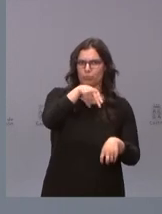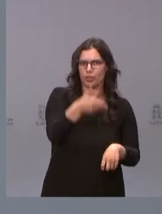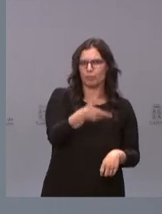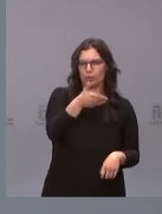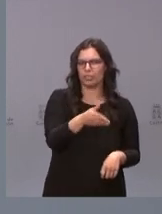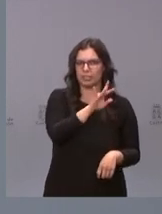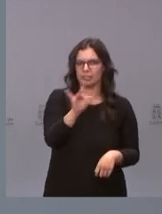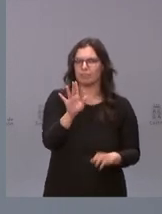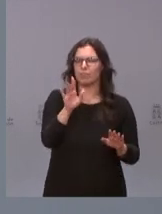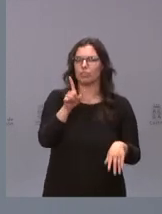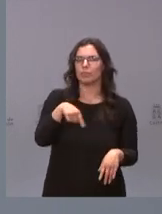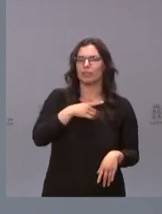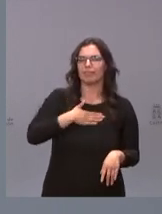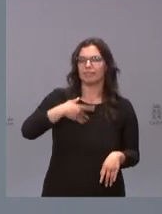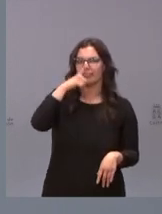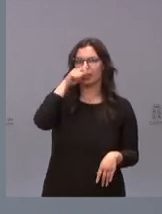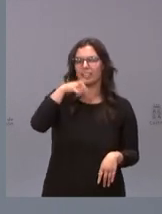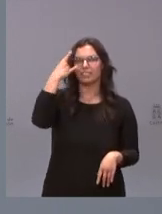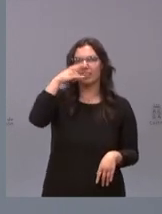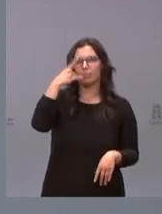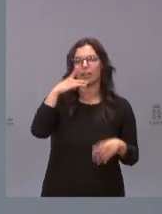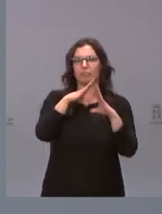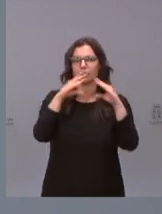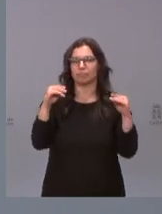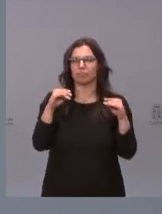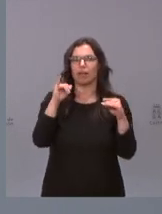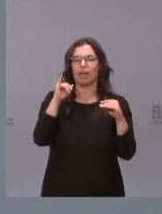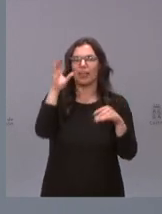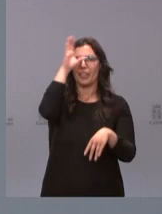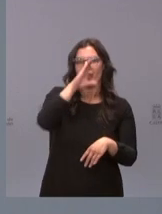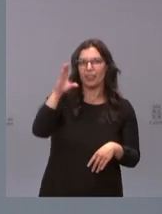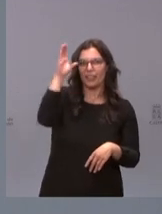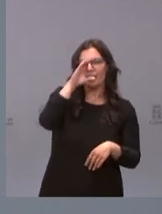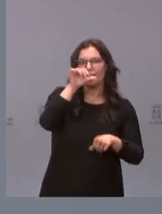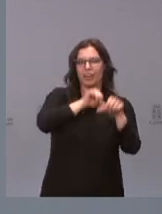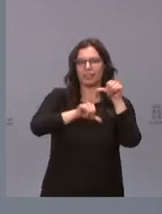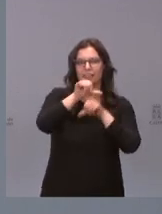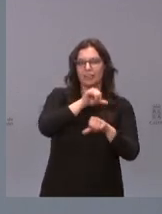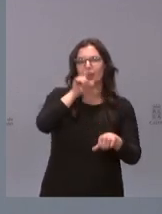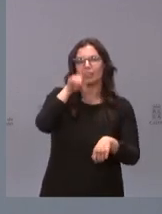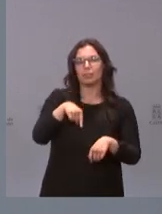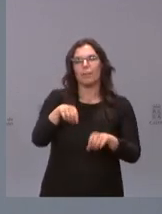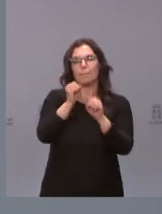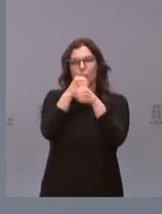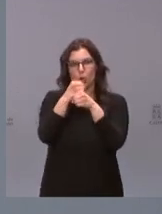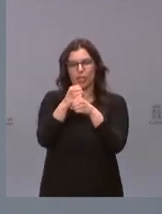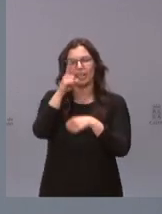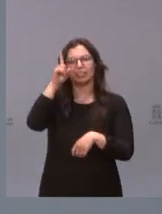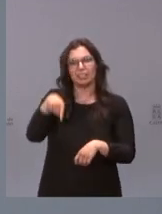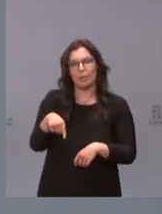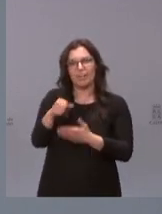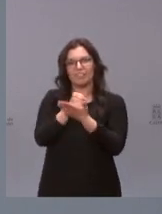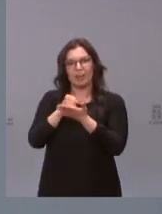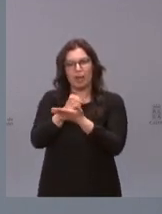pero quiero recordar que salamanca tiene una facultad de ciencias químicas tiene una facultad de biología tiene una facultad de